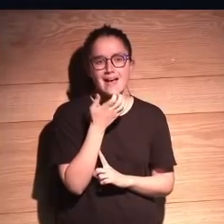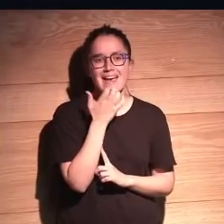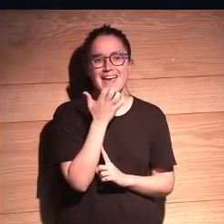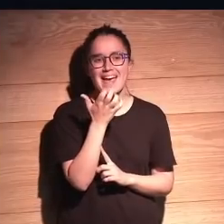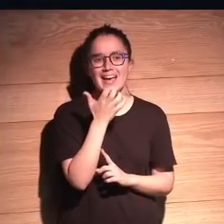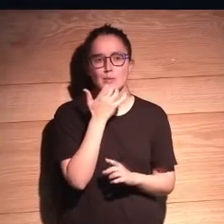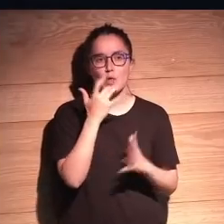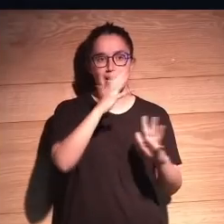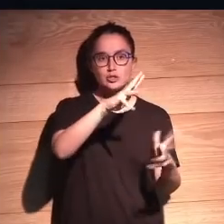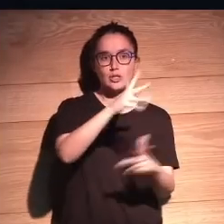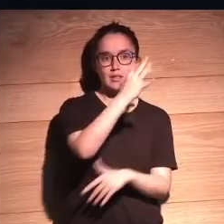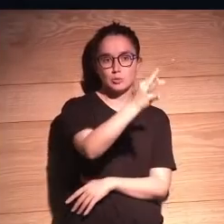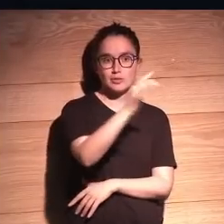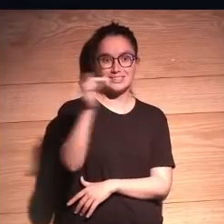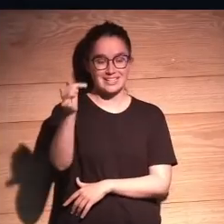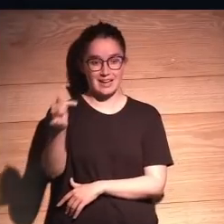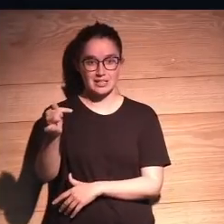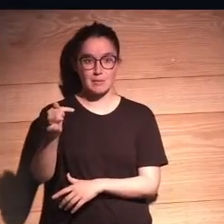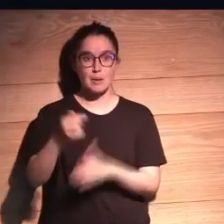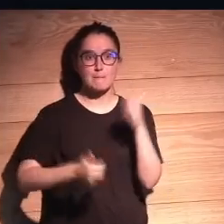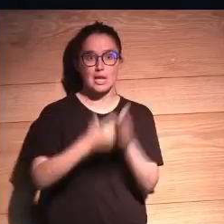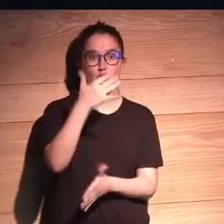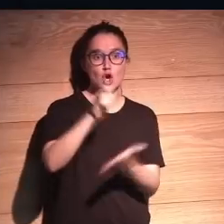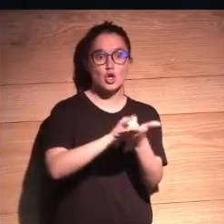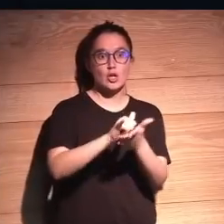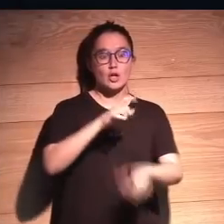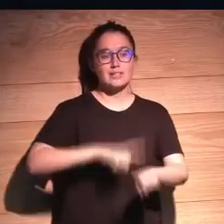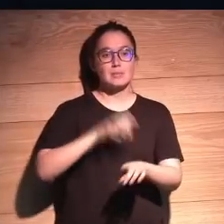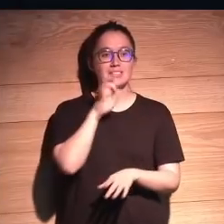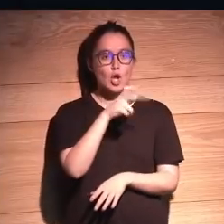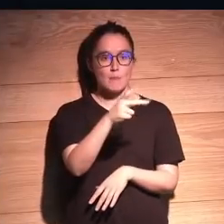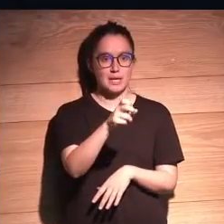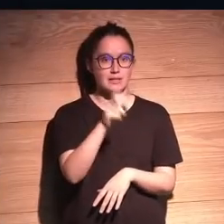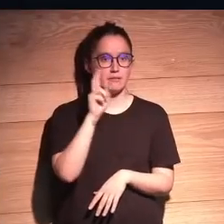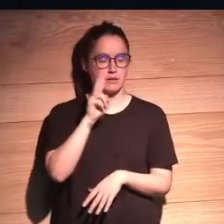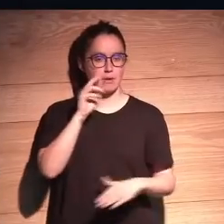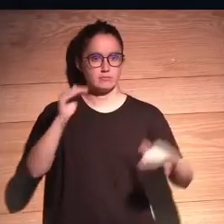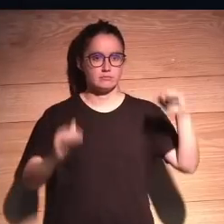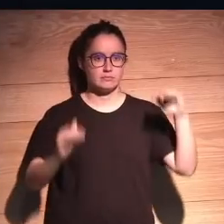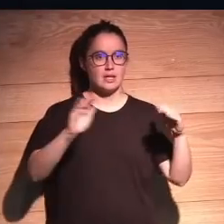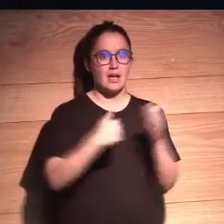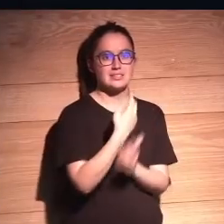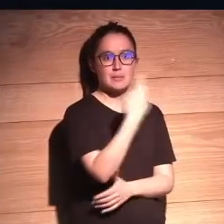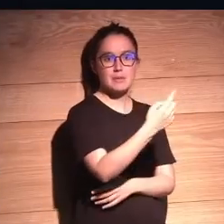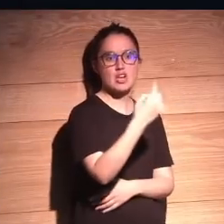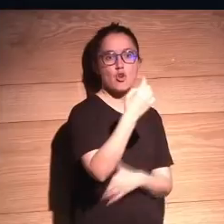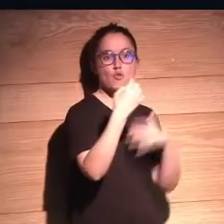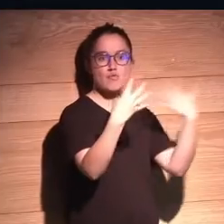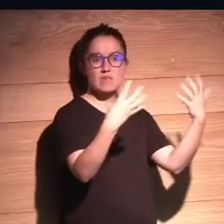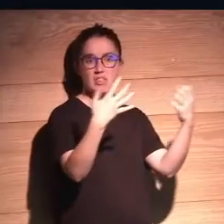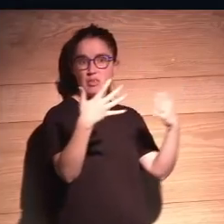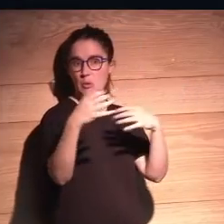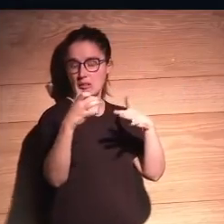ejemplo de las noticias positivas y negativas en el New York Times durante el siglo XX y cómo se ve que son equitativas hasta 1950 y poco.